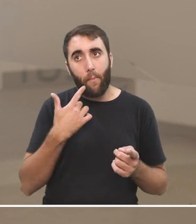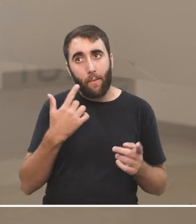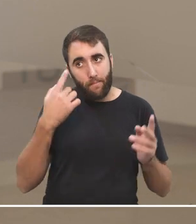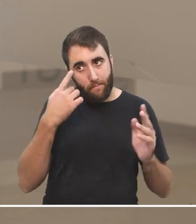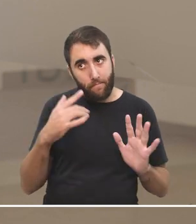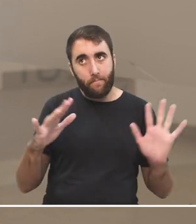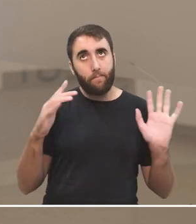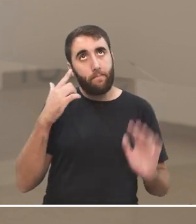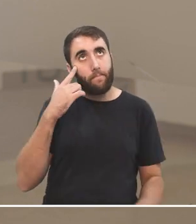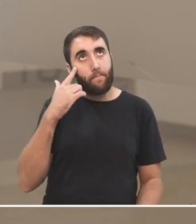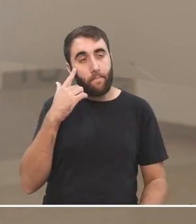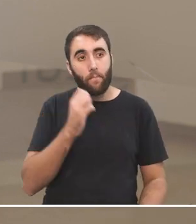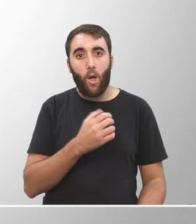lo que puedo tirarles.